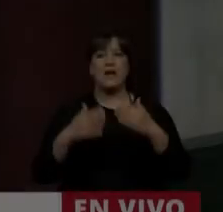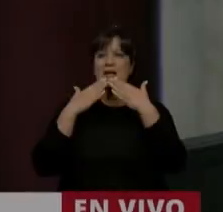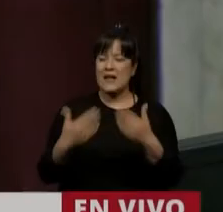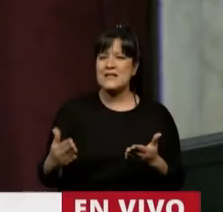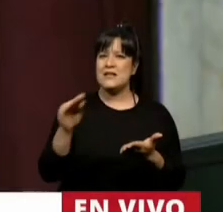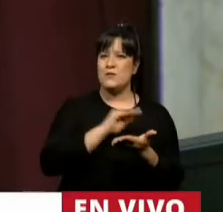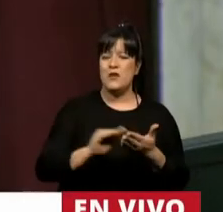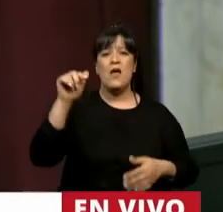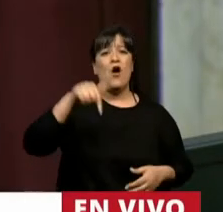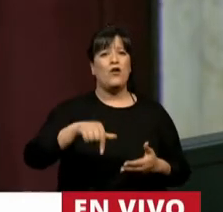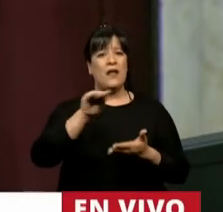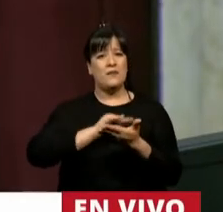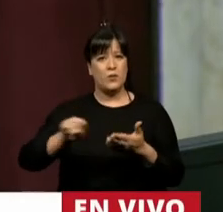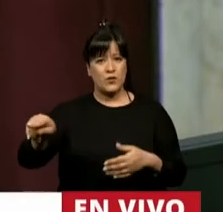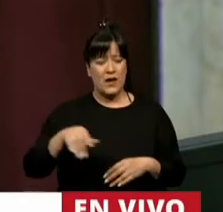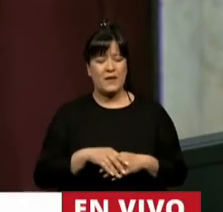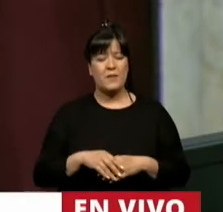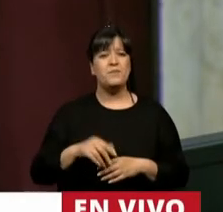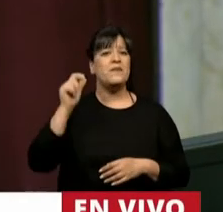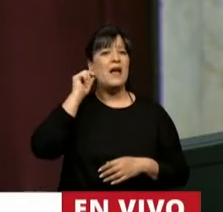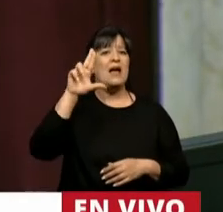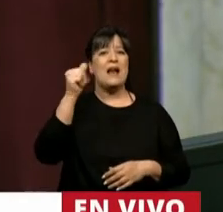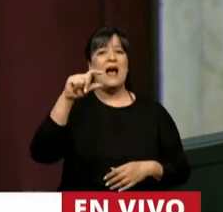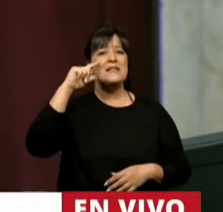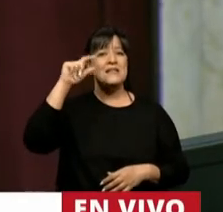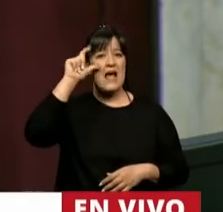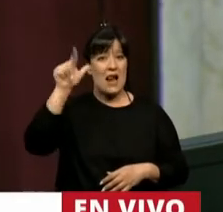Tiene la palabra la diputada Graciela Camaño.